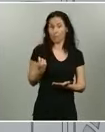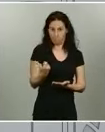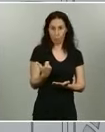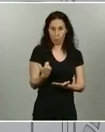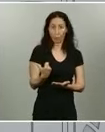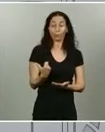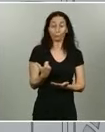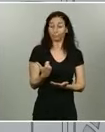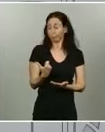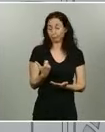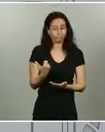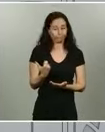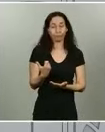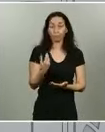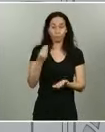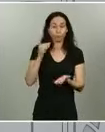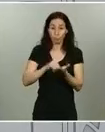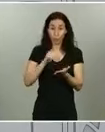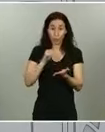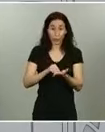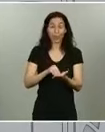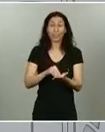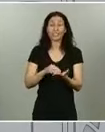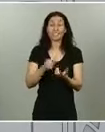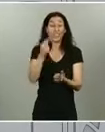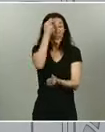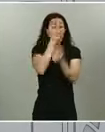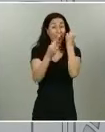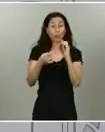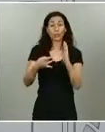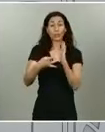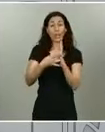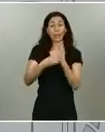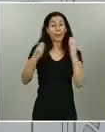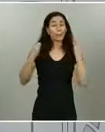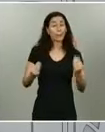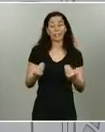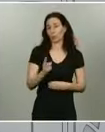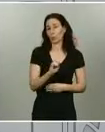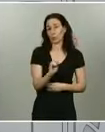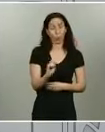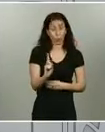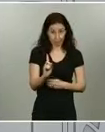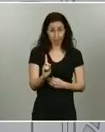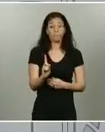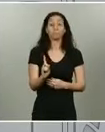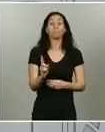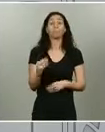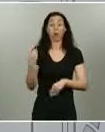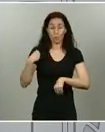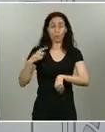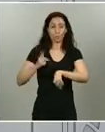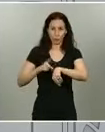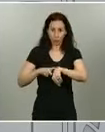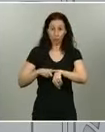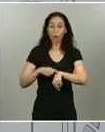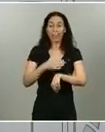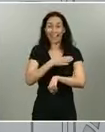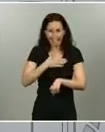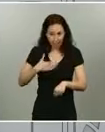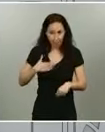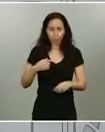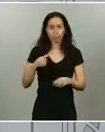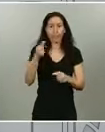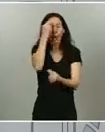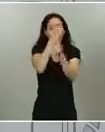van a ser datos que no sean de gran calidad. Al mismo tiempo queremos que nuestros datos tengan esa calidad que a veces las prisas no nos